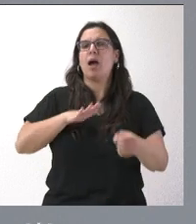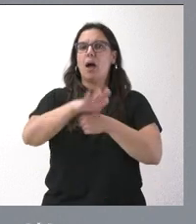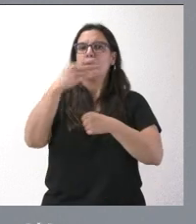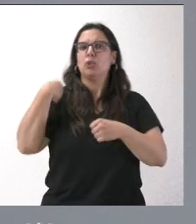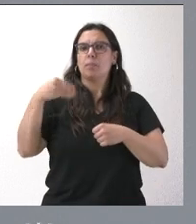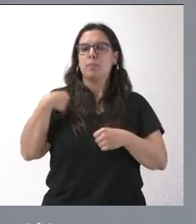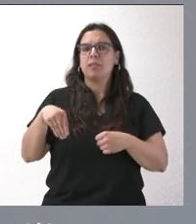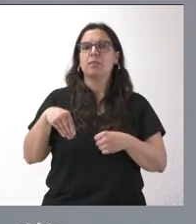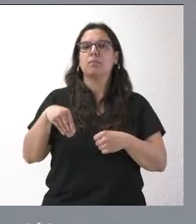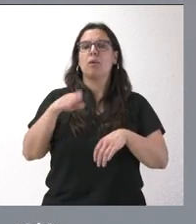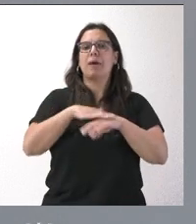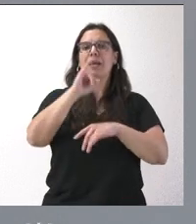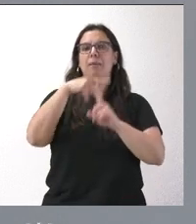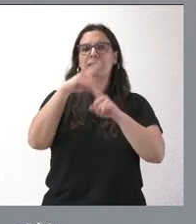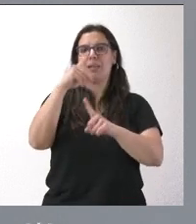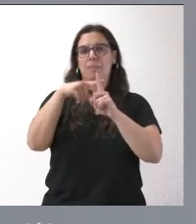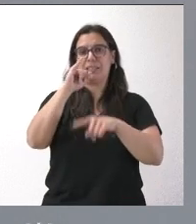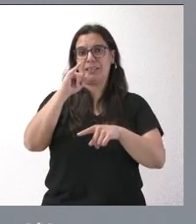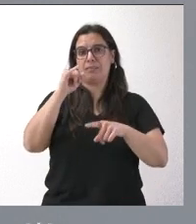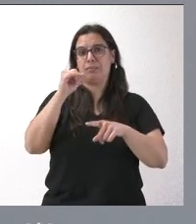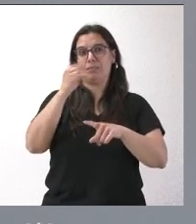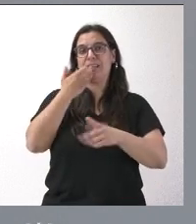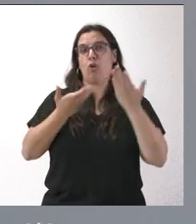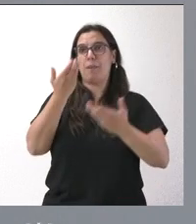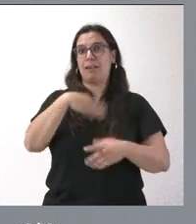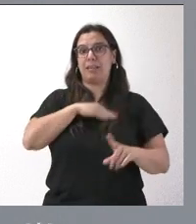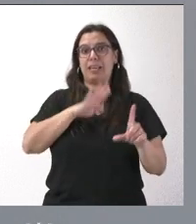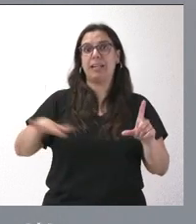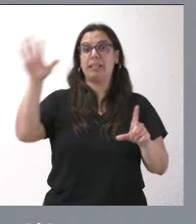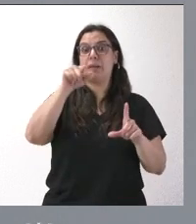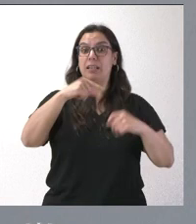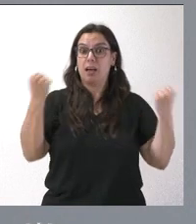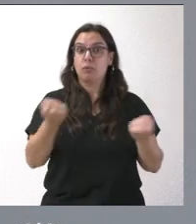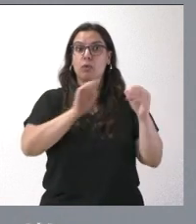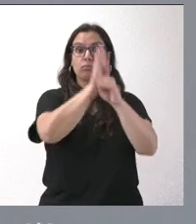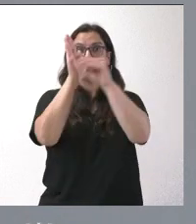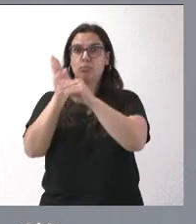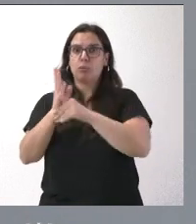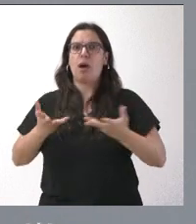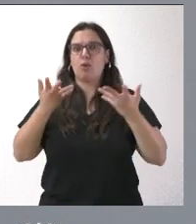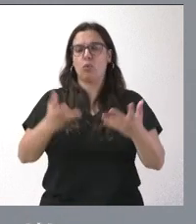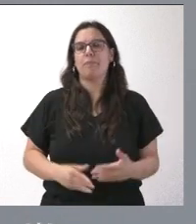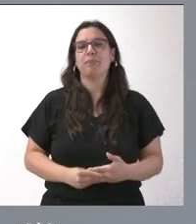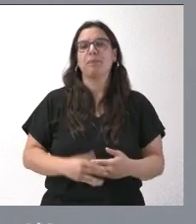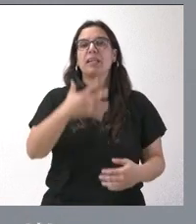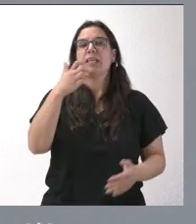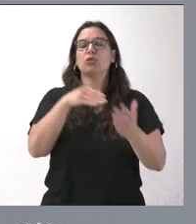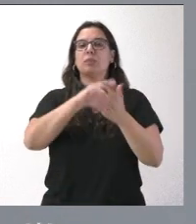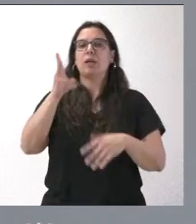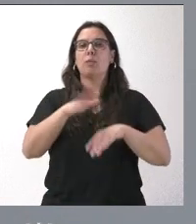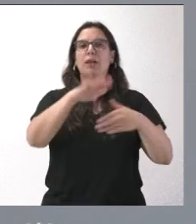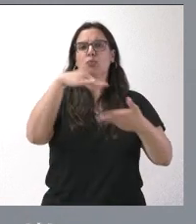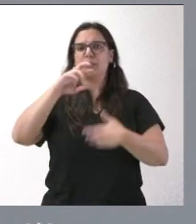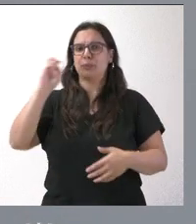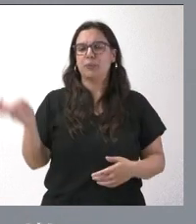peso en términos de I+, de Masí en el contexto nacional y ese tipo de actuaciones vienen a contribuir a ello. 500.000 euros para diversos suministros del